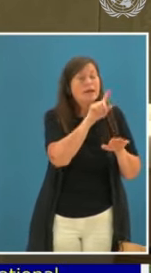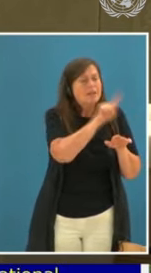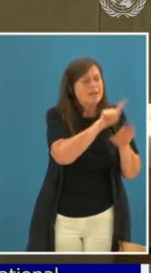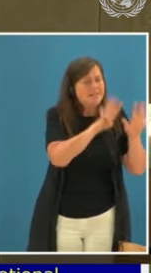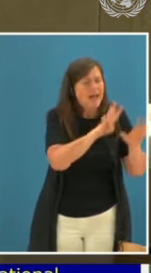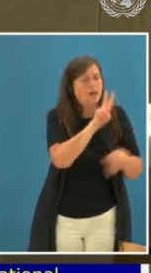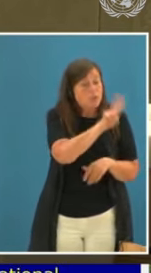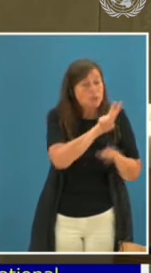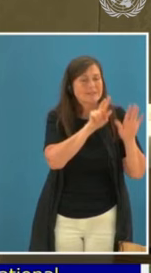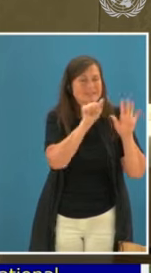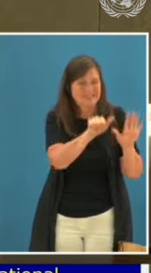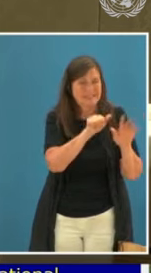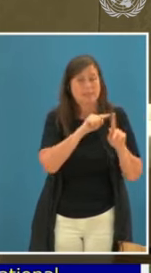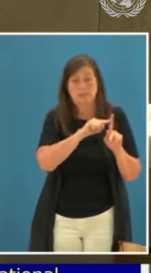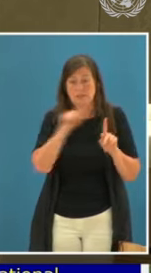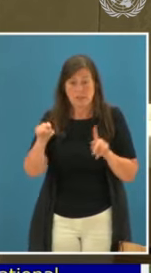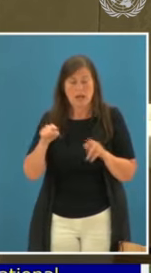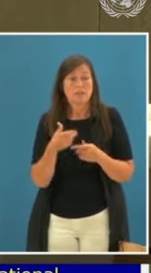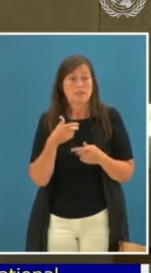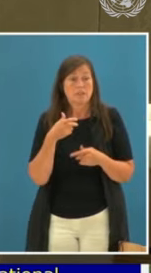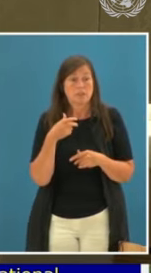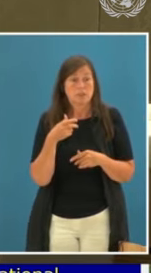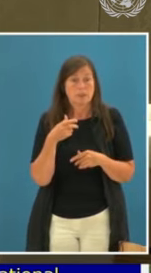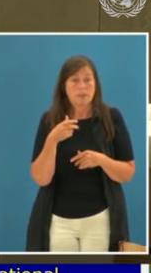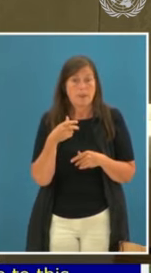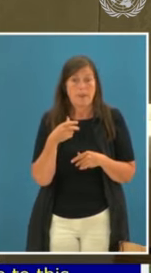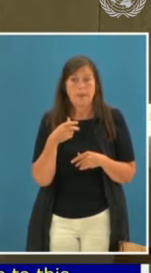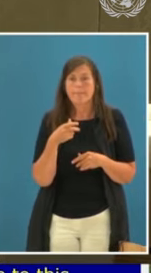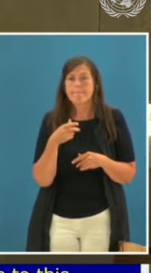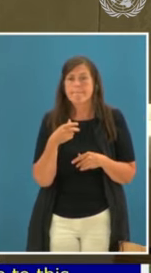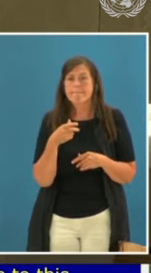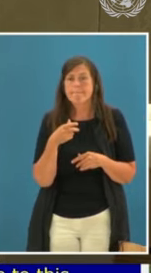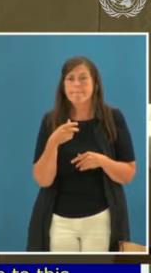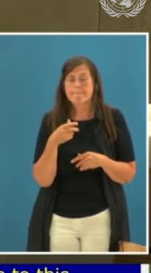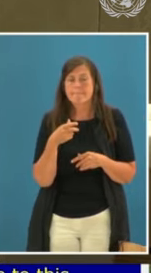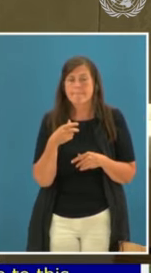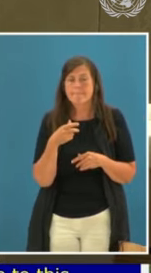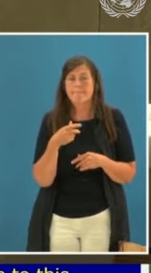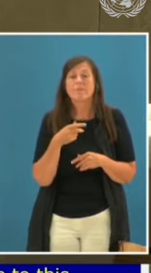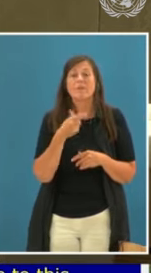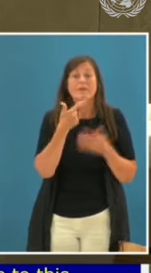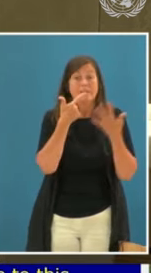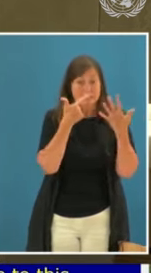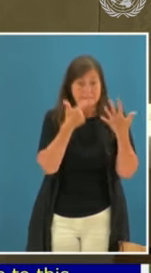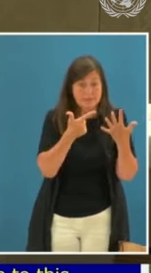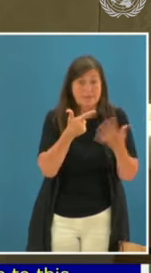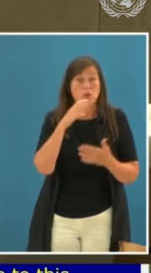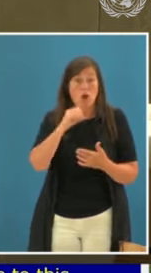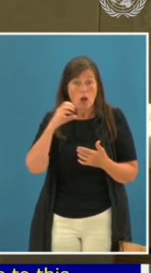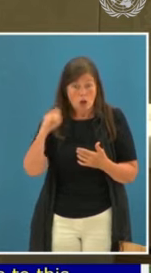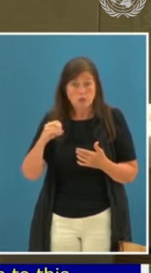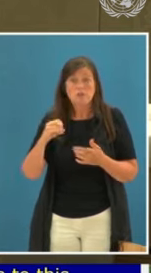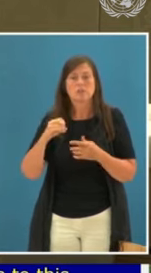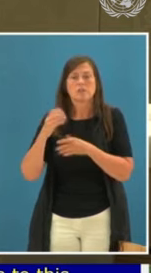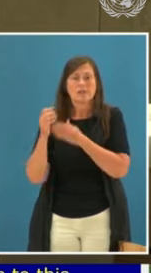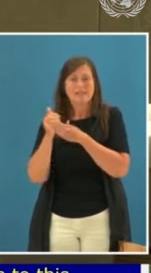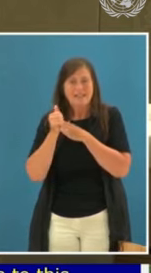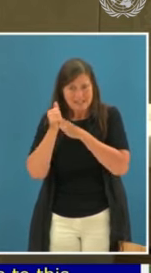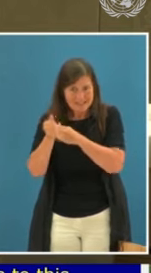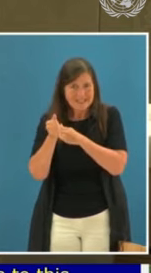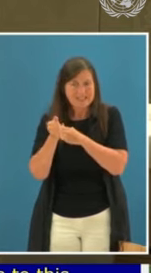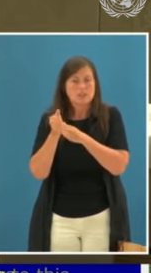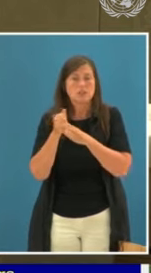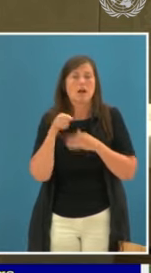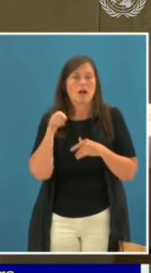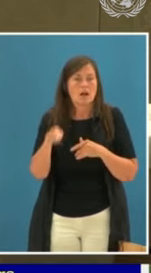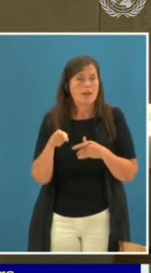700 líderes sociales masacrados desde la firma del Acuerdo de Paz de 2016. El Consejo Indígena Regional del Cauca, CRIC, informa